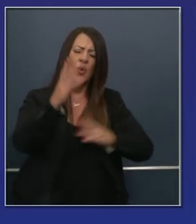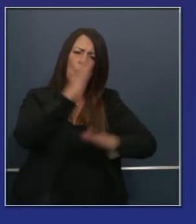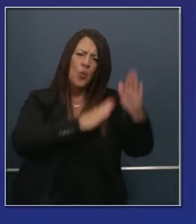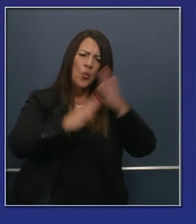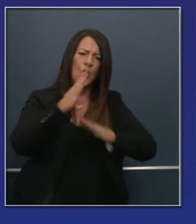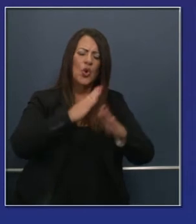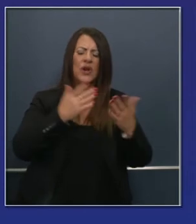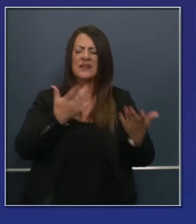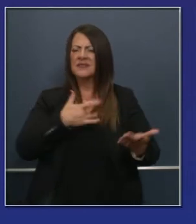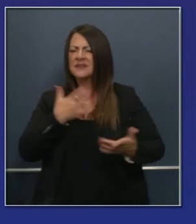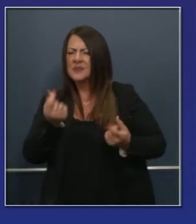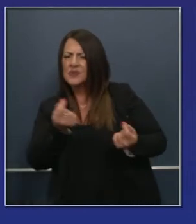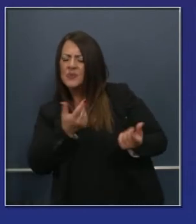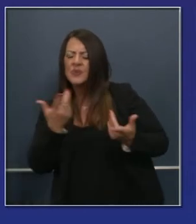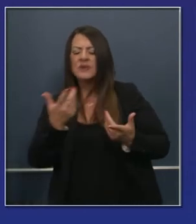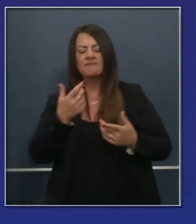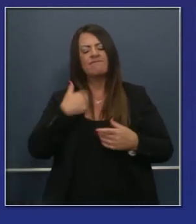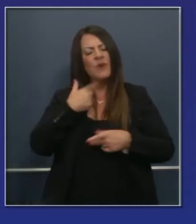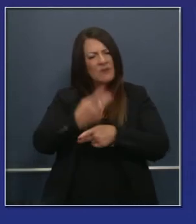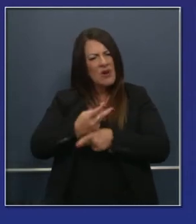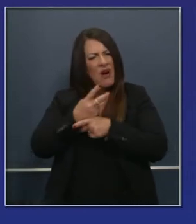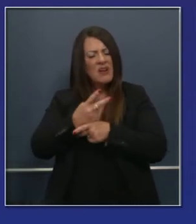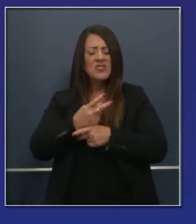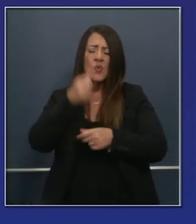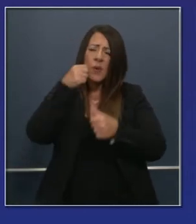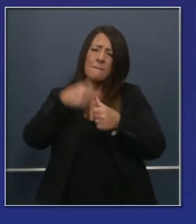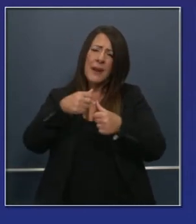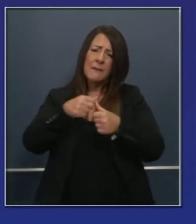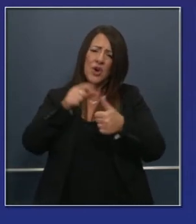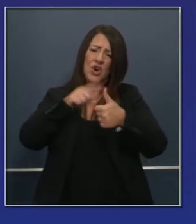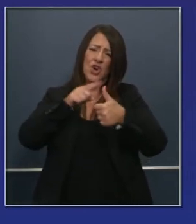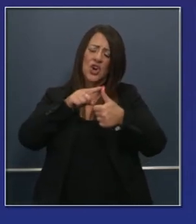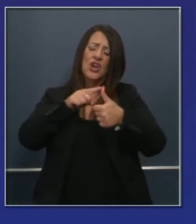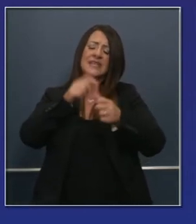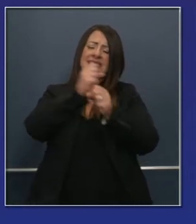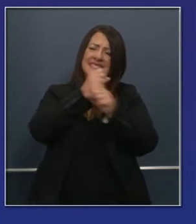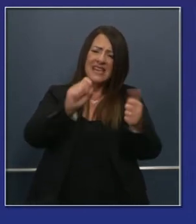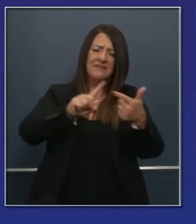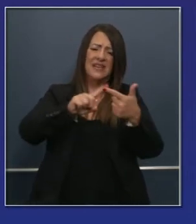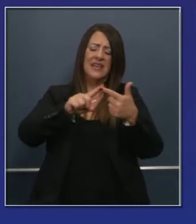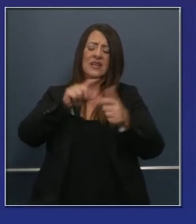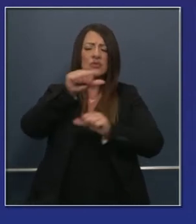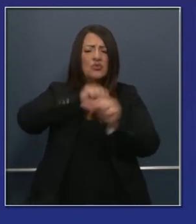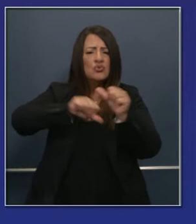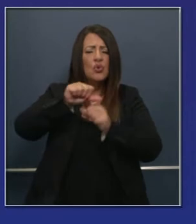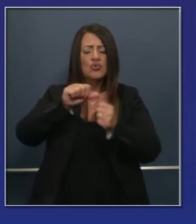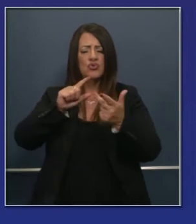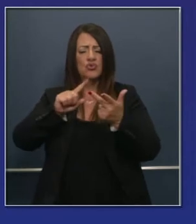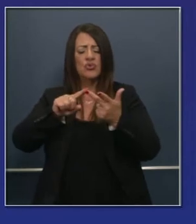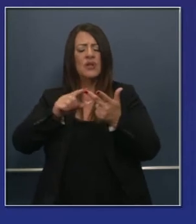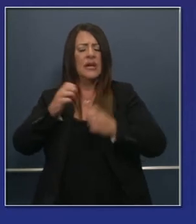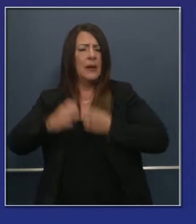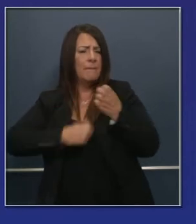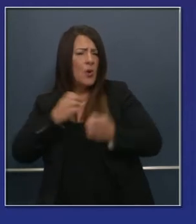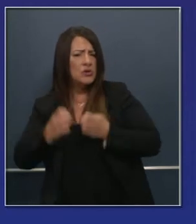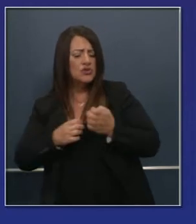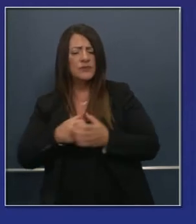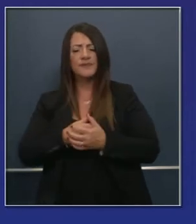Sabemos que muchos están preocupados por las circunstancias y queremos asegurarnos, la seguridad, pues, la educación y finalmente